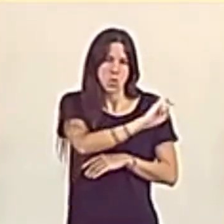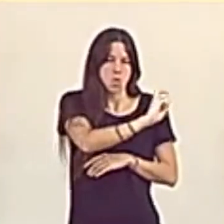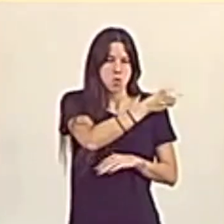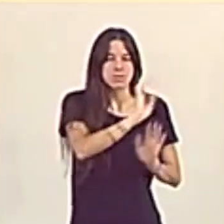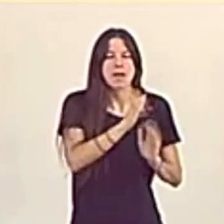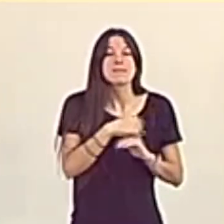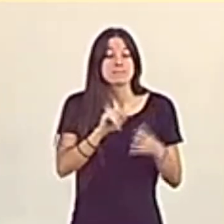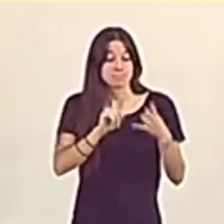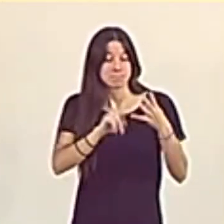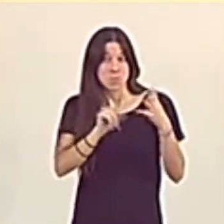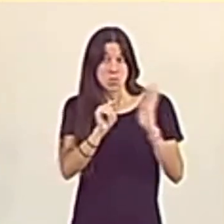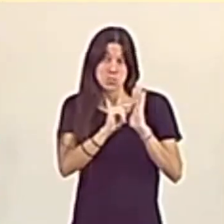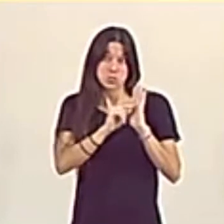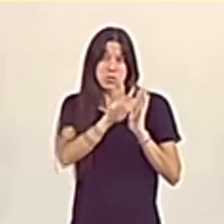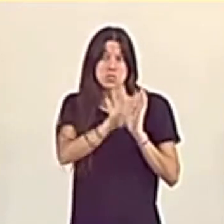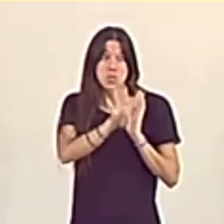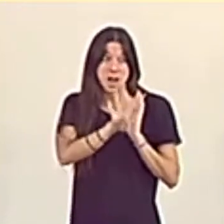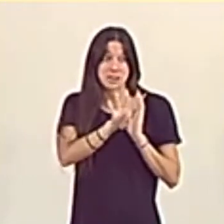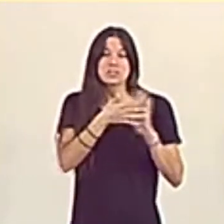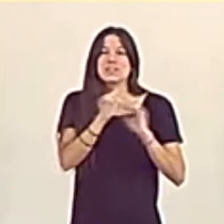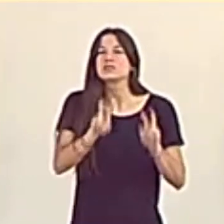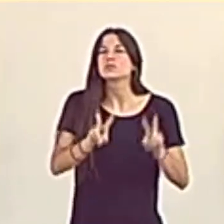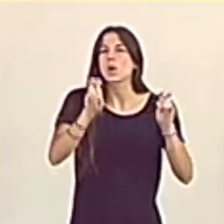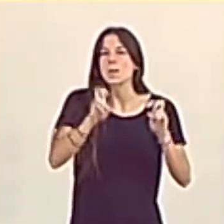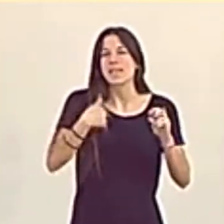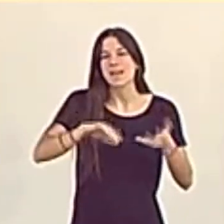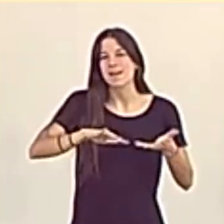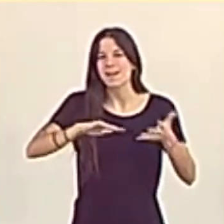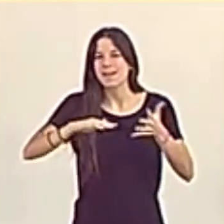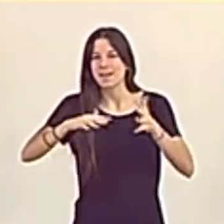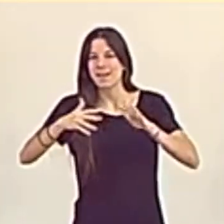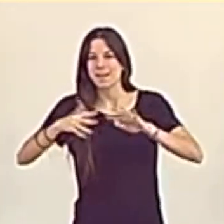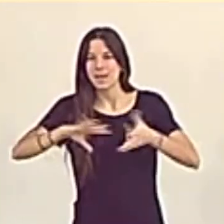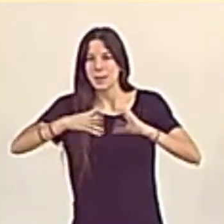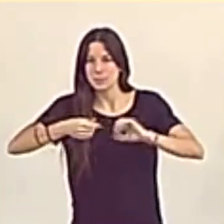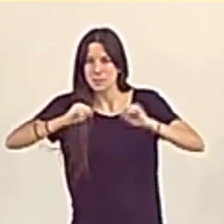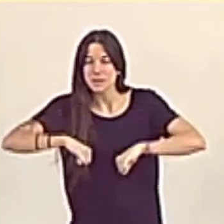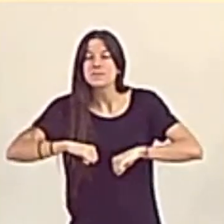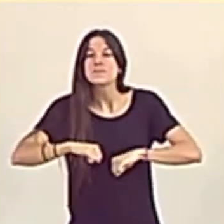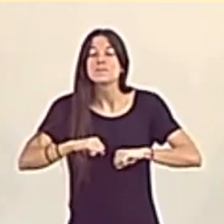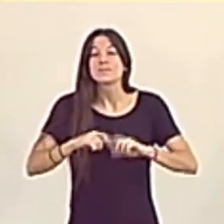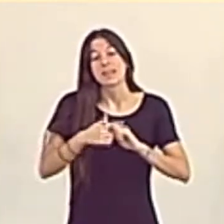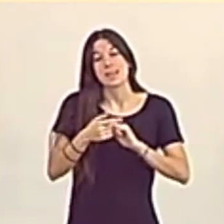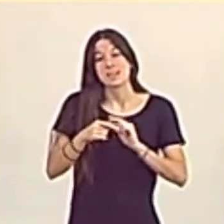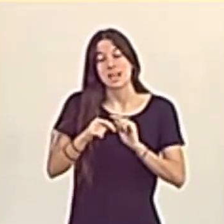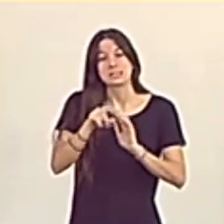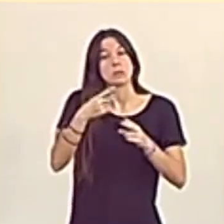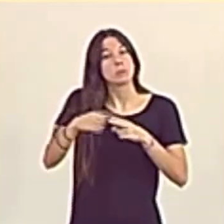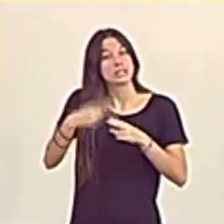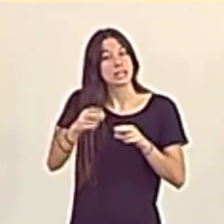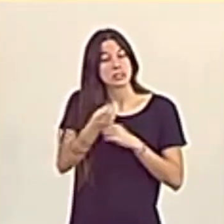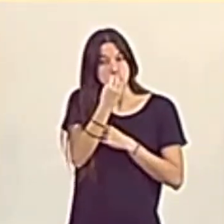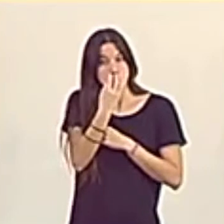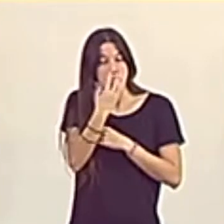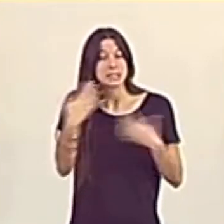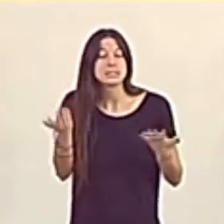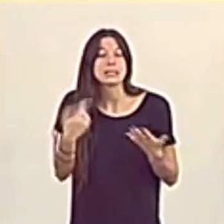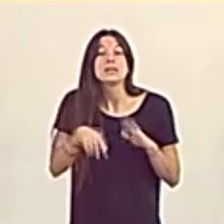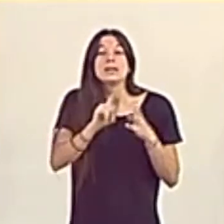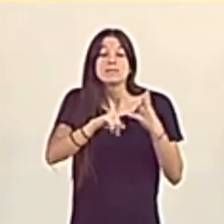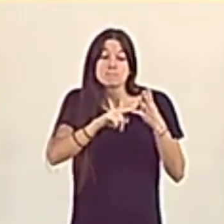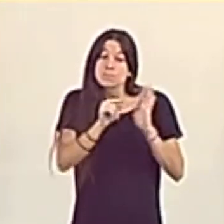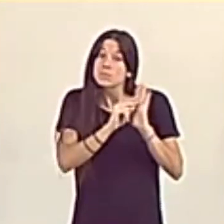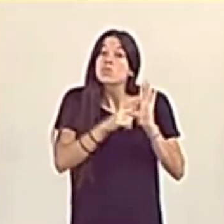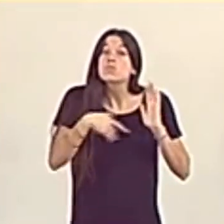es una receta nueva que ya va cuajando en las políticas socialistas. La receta es que el dinero